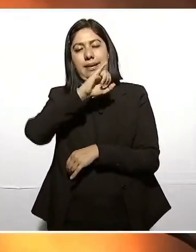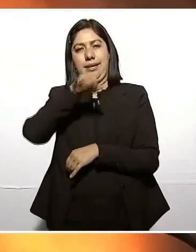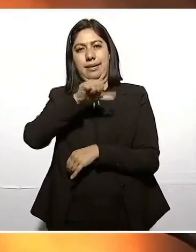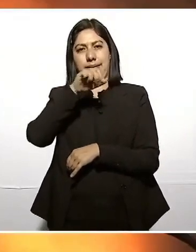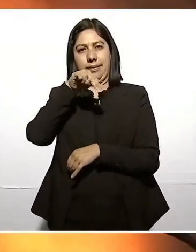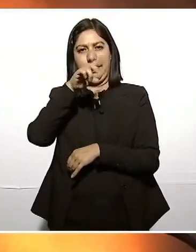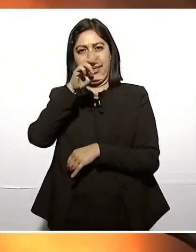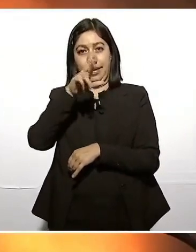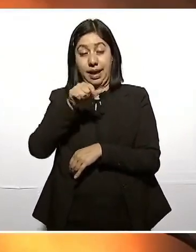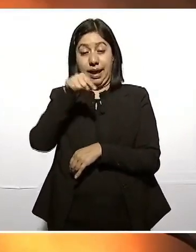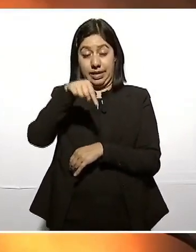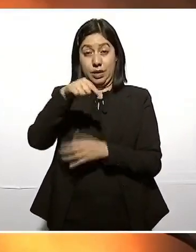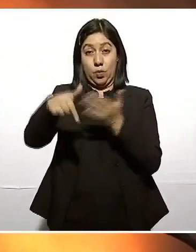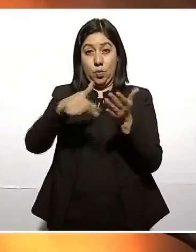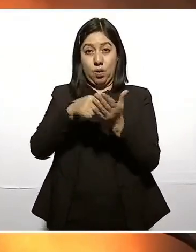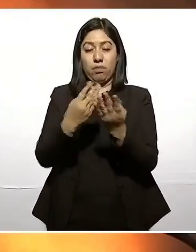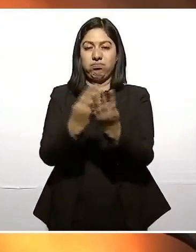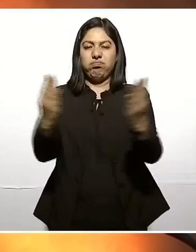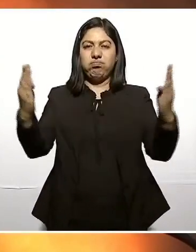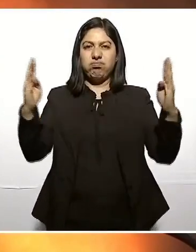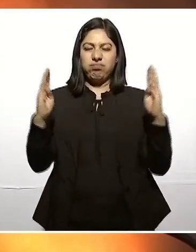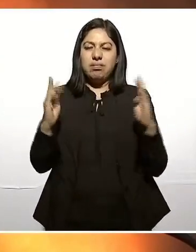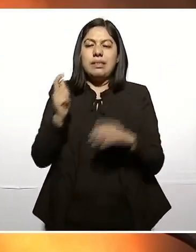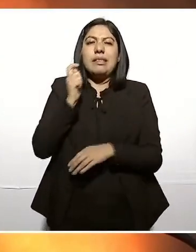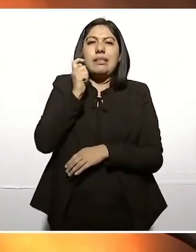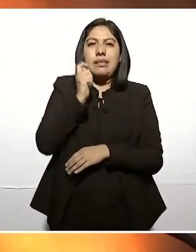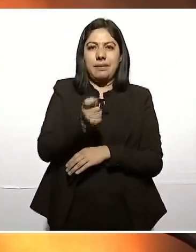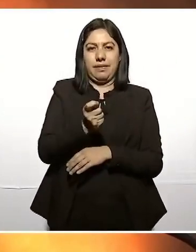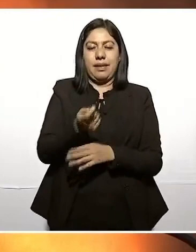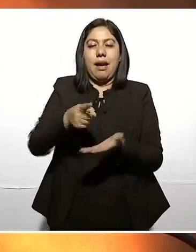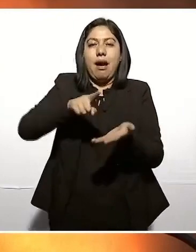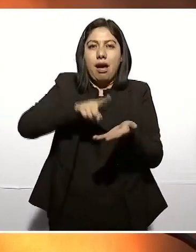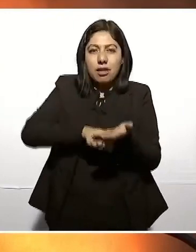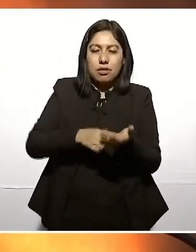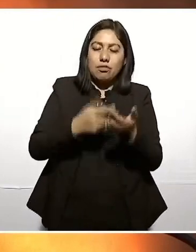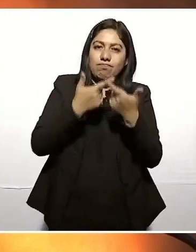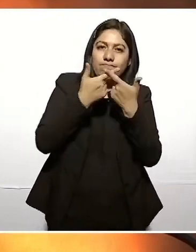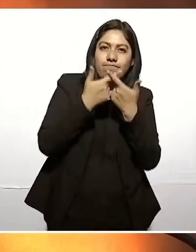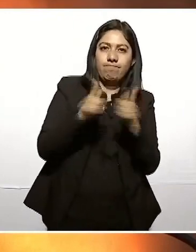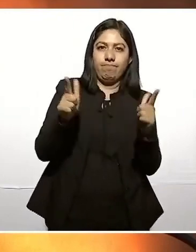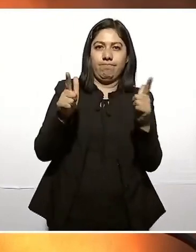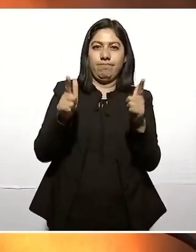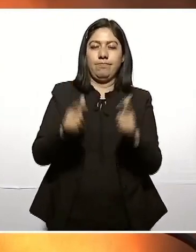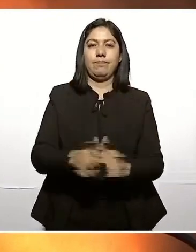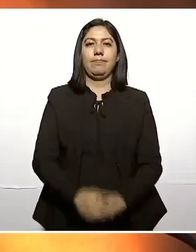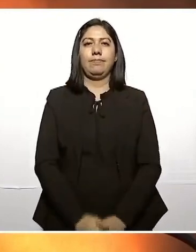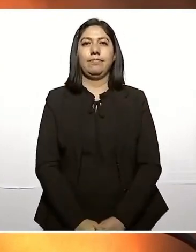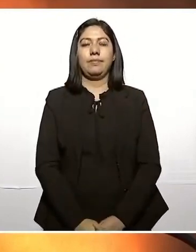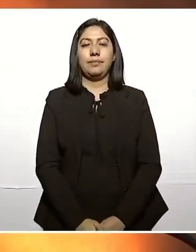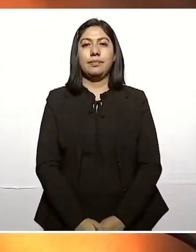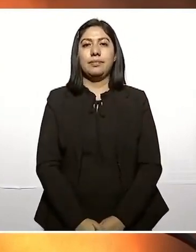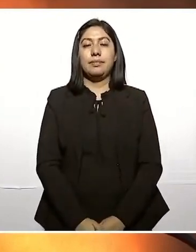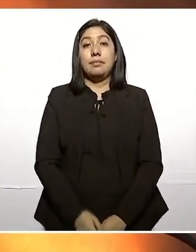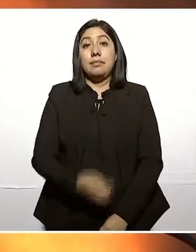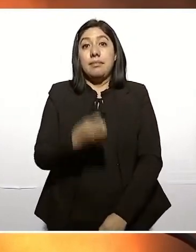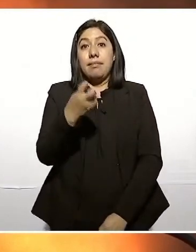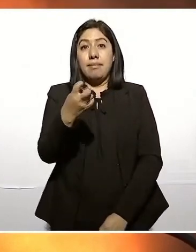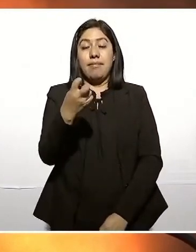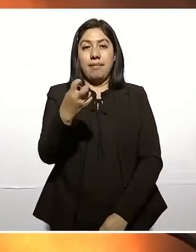este fuerte simboliza la libertad. Porque